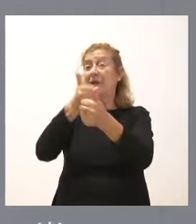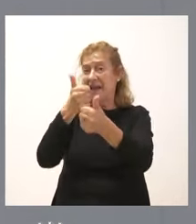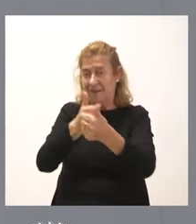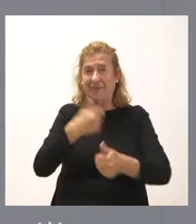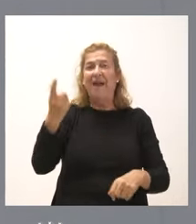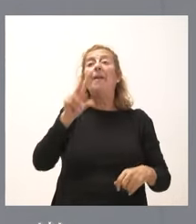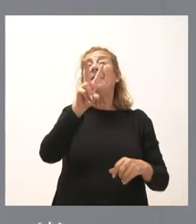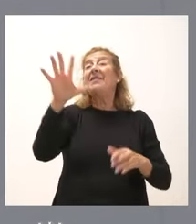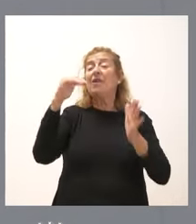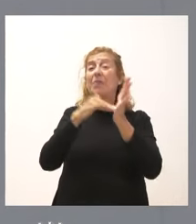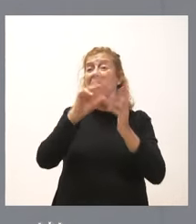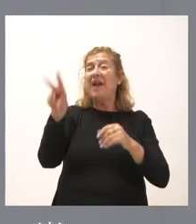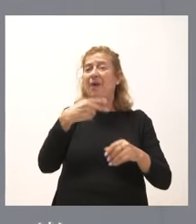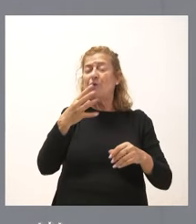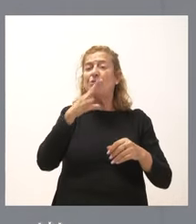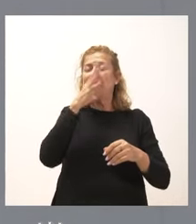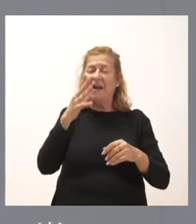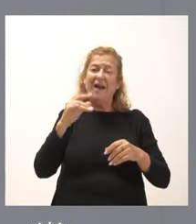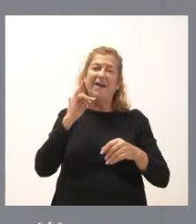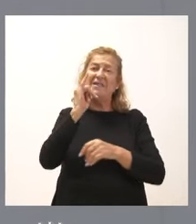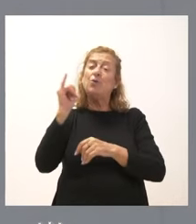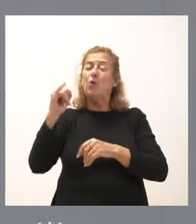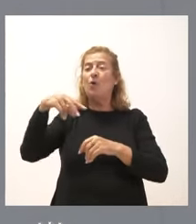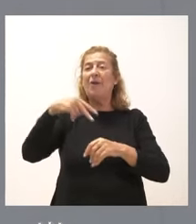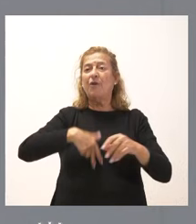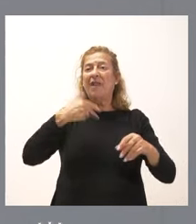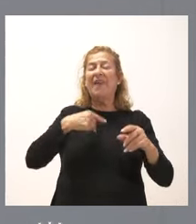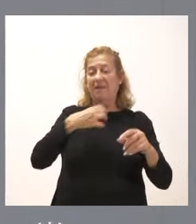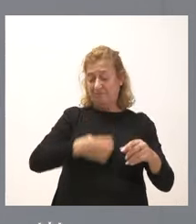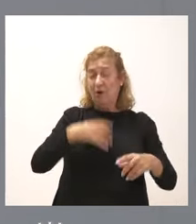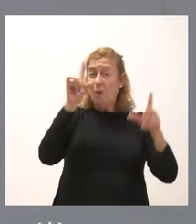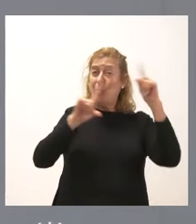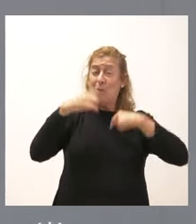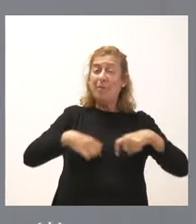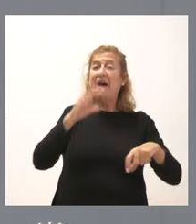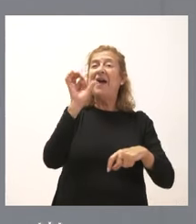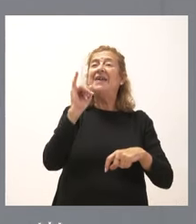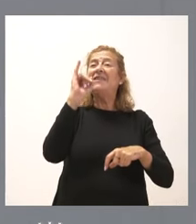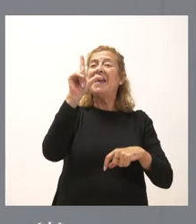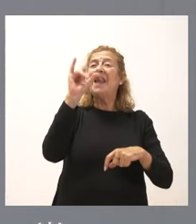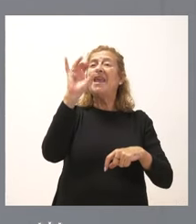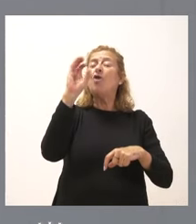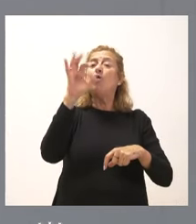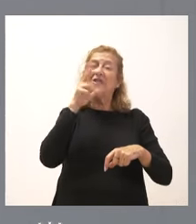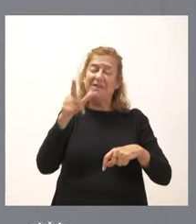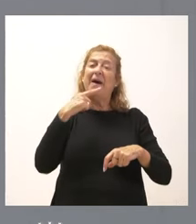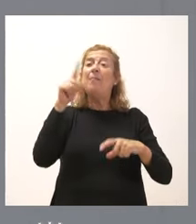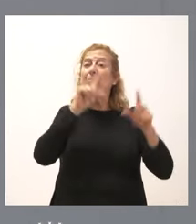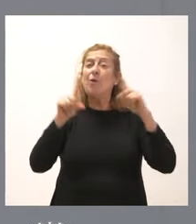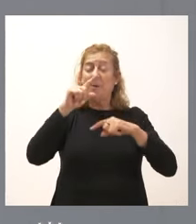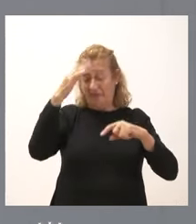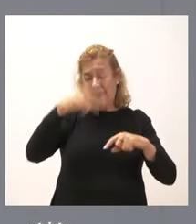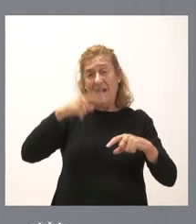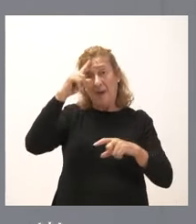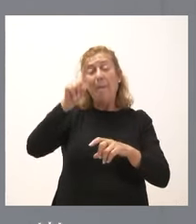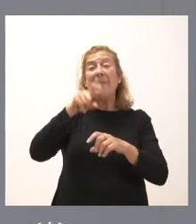euros para el Instituto Nacional de Silicosis para el desarrollo de estudios, acciones e inspección de la salud laboral en el ámbito minero. Es